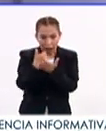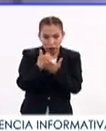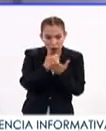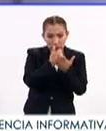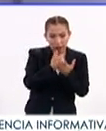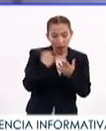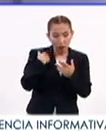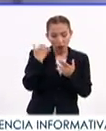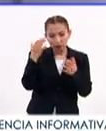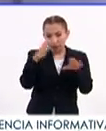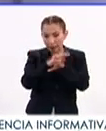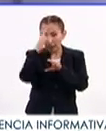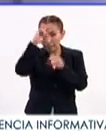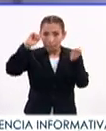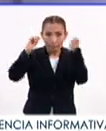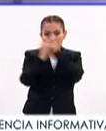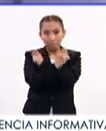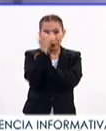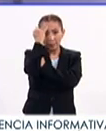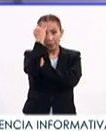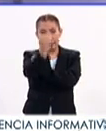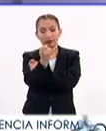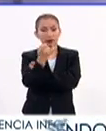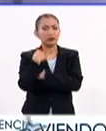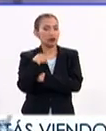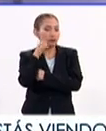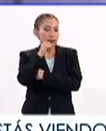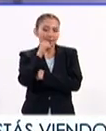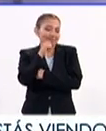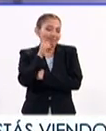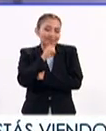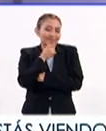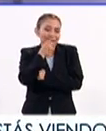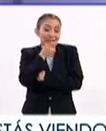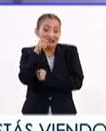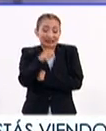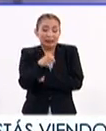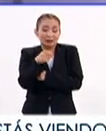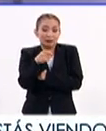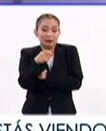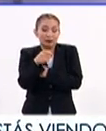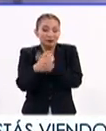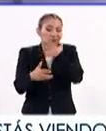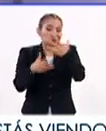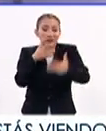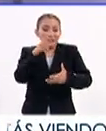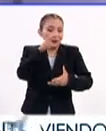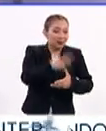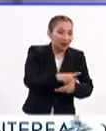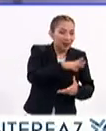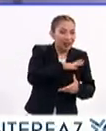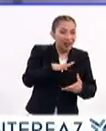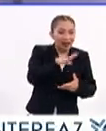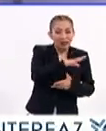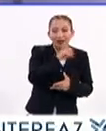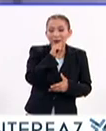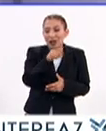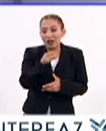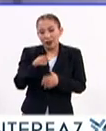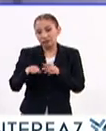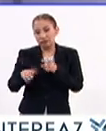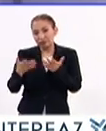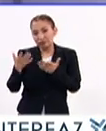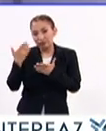nuestros paradigmas y nuestros conceptos. Yo siempre insisto en que esta crisis un poco de la verdad que existe tiene también